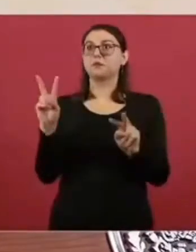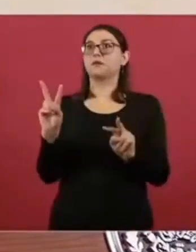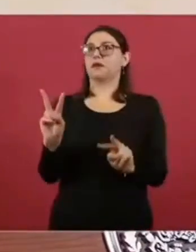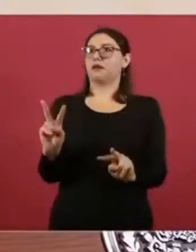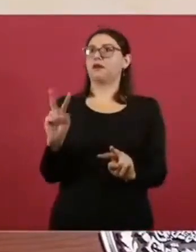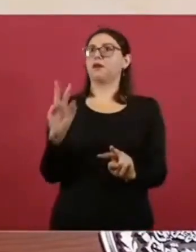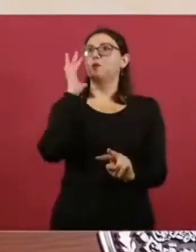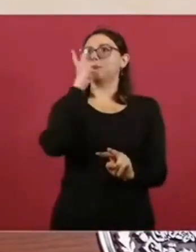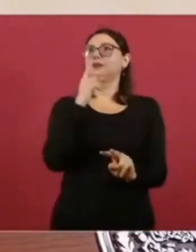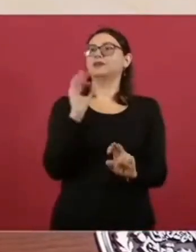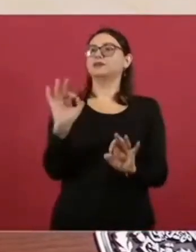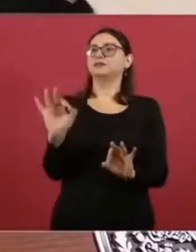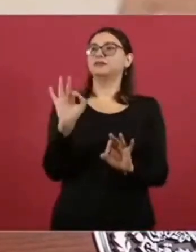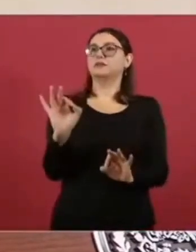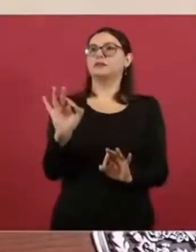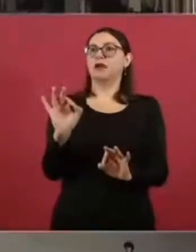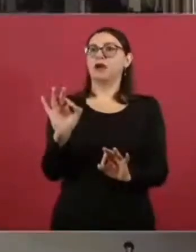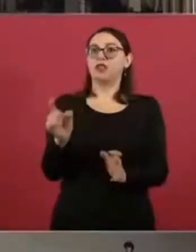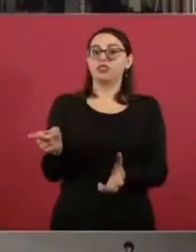obra negra.